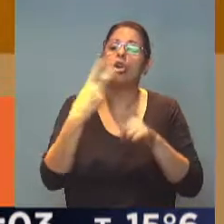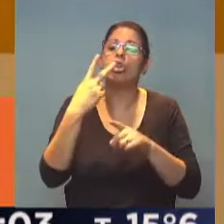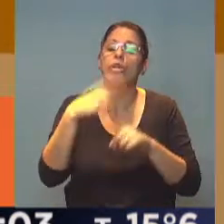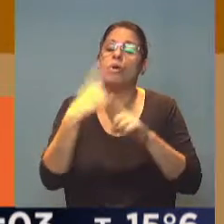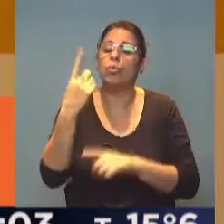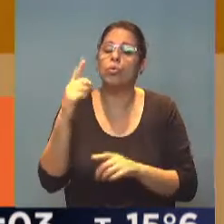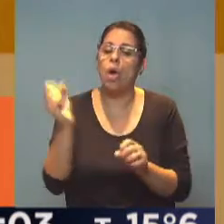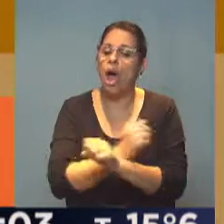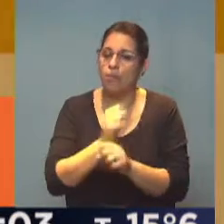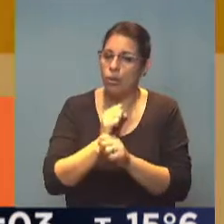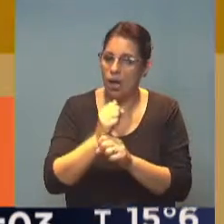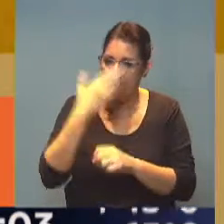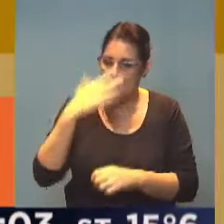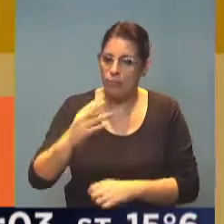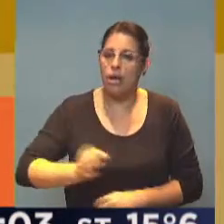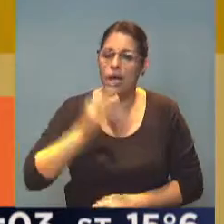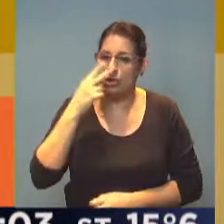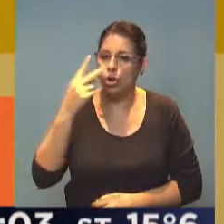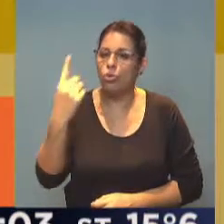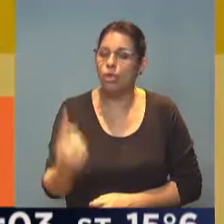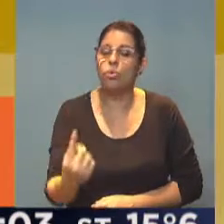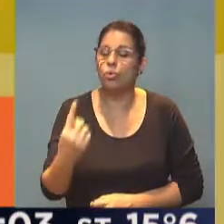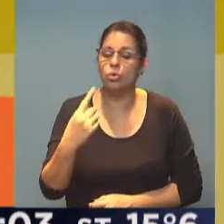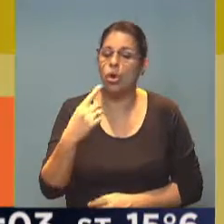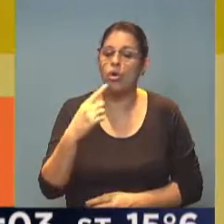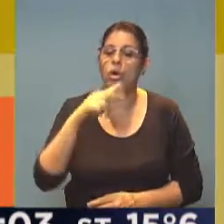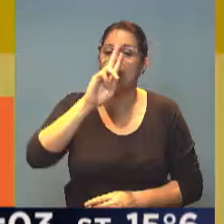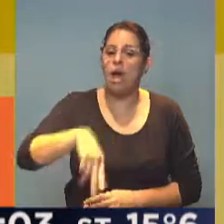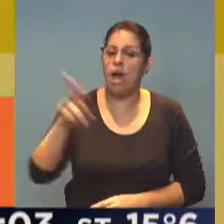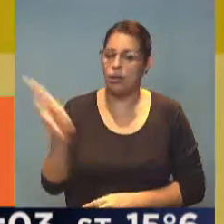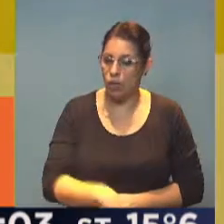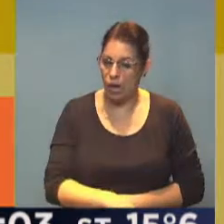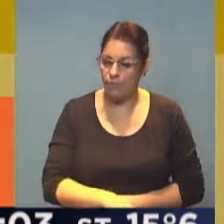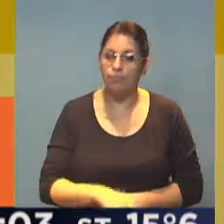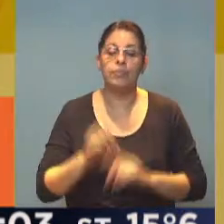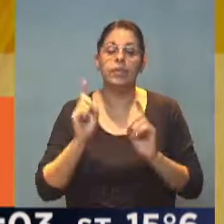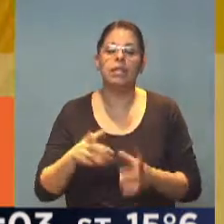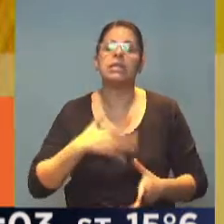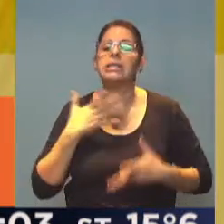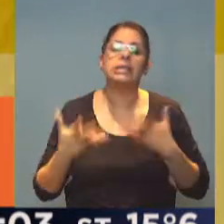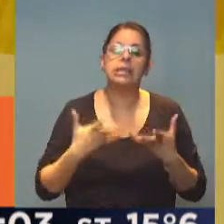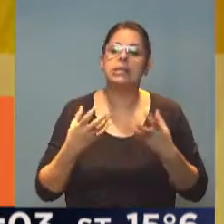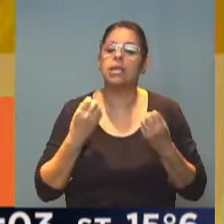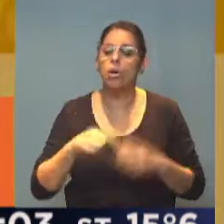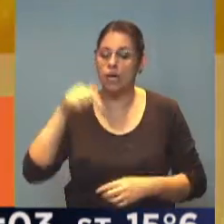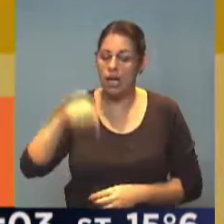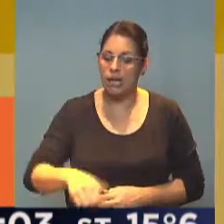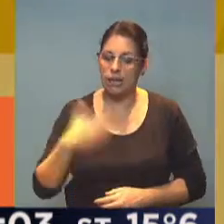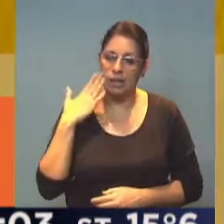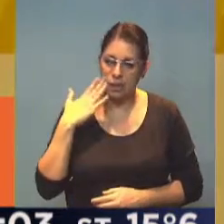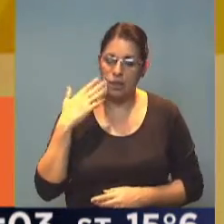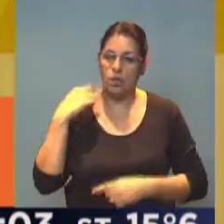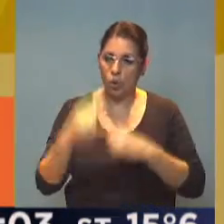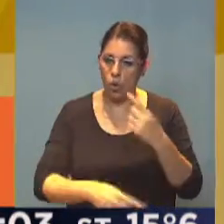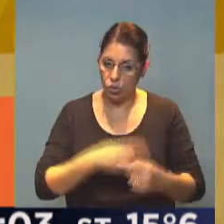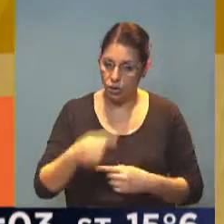después del año 2001 fue derogada. Y esas expectativas continúan en la tarde de hoy y que